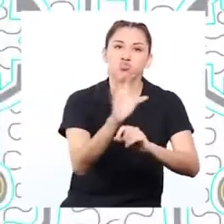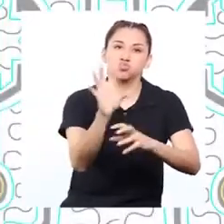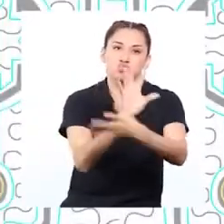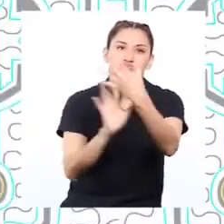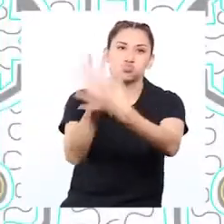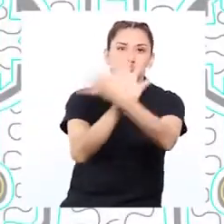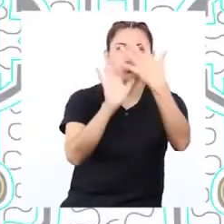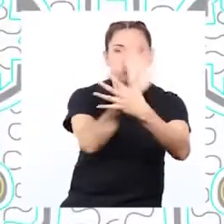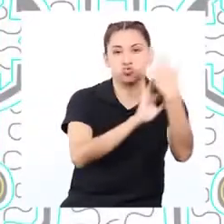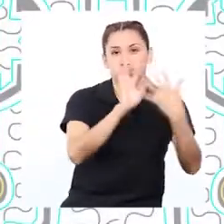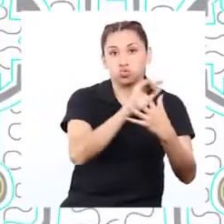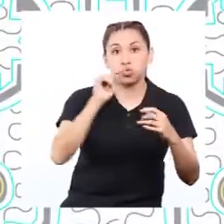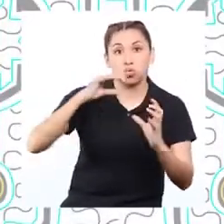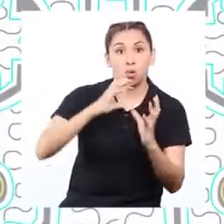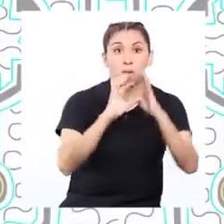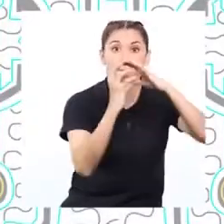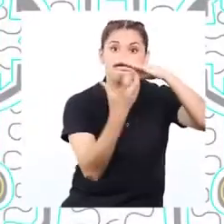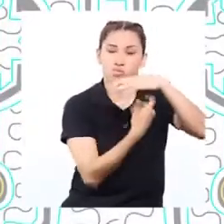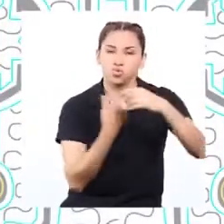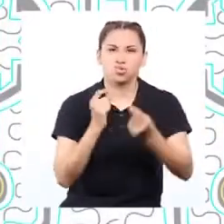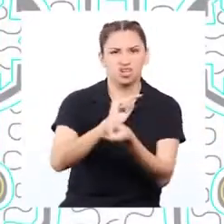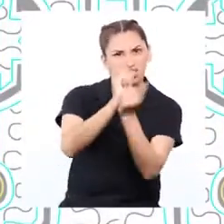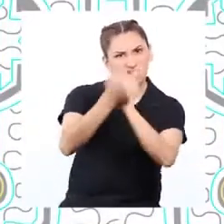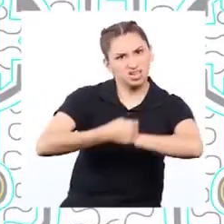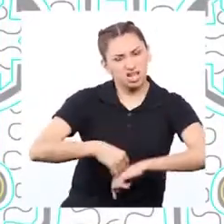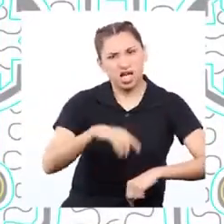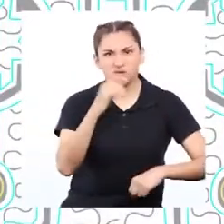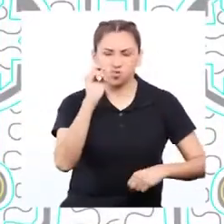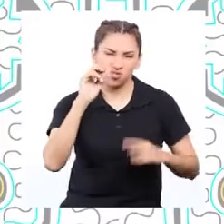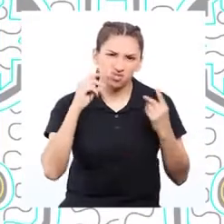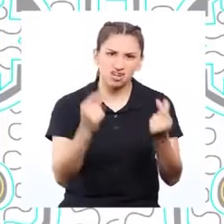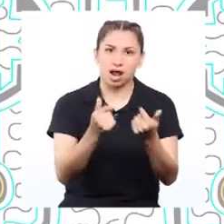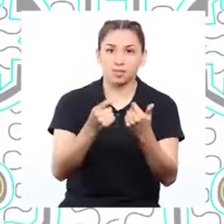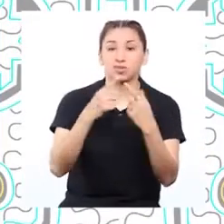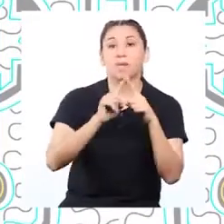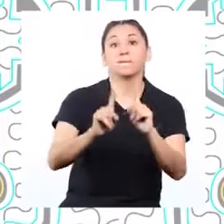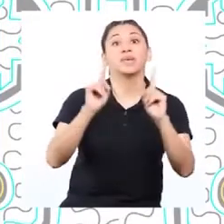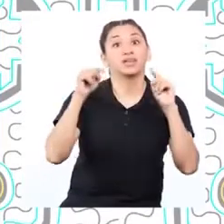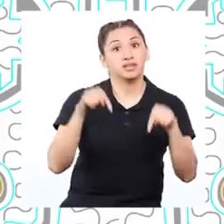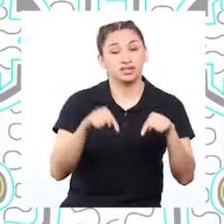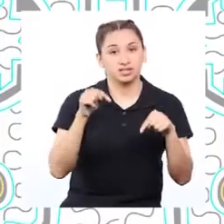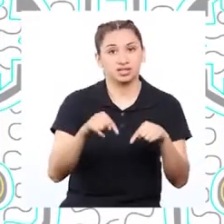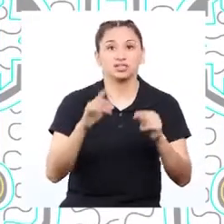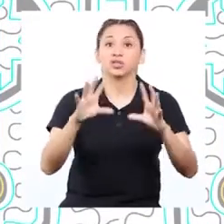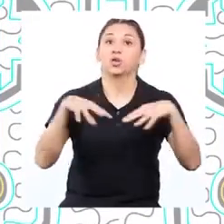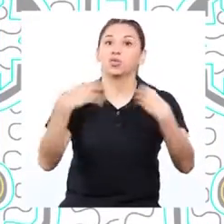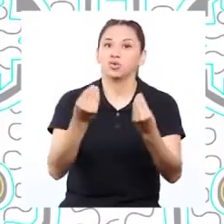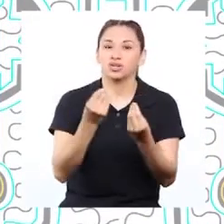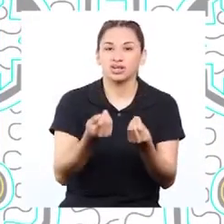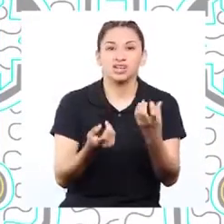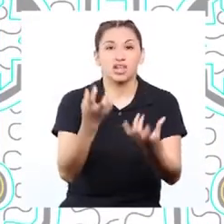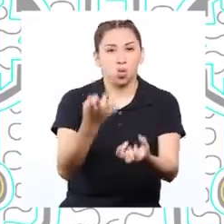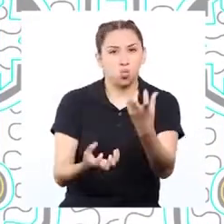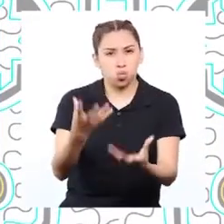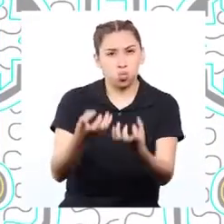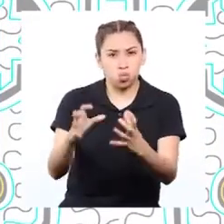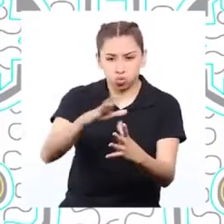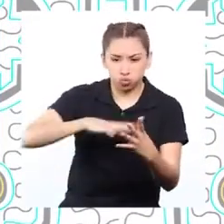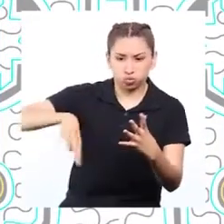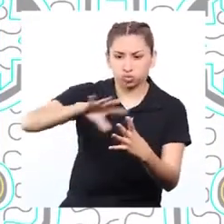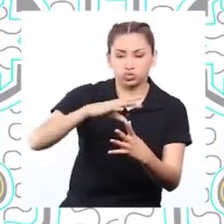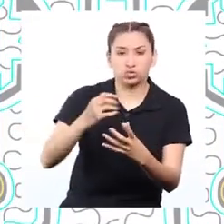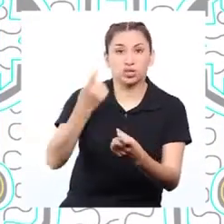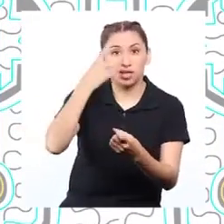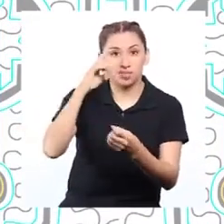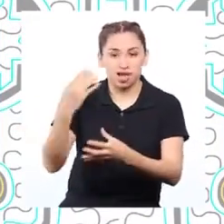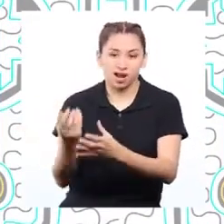mundo tuvo un desarrollo productivo nunca antes visto en la historia del hombre, pero esto dañó el ambiente, ya que la quema de los combustibles fósiles